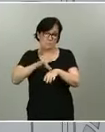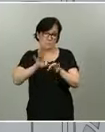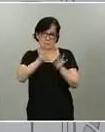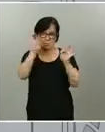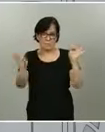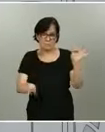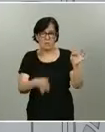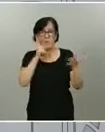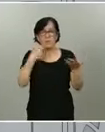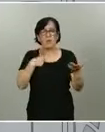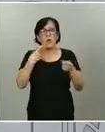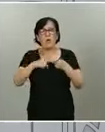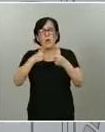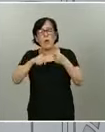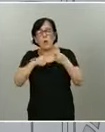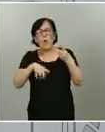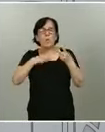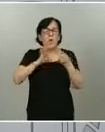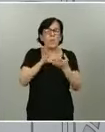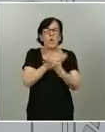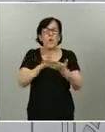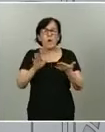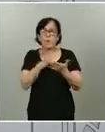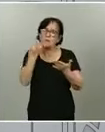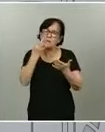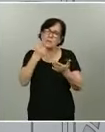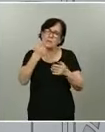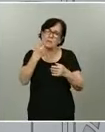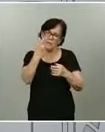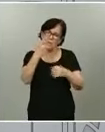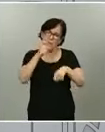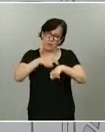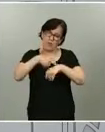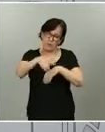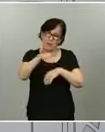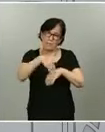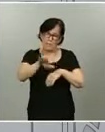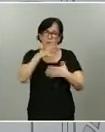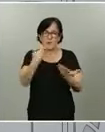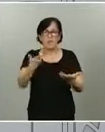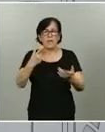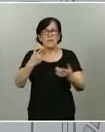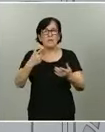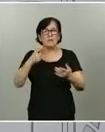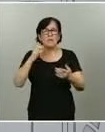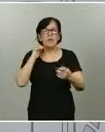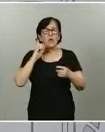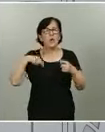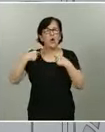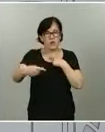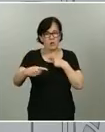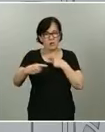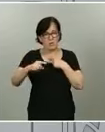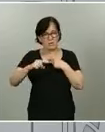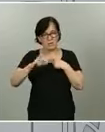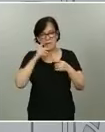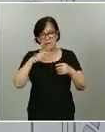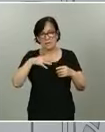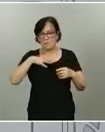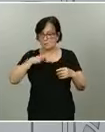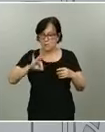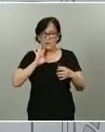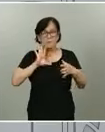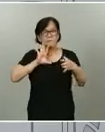es por lo uno o por lo otro, aún necesitaremos algún tiempo. Hay algunos efectos secundarios que pueden estar asociados incluso a los